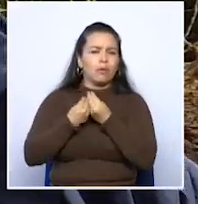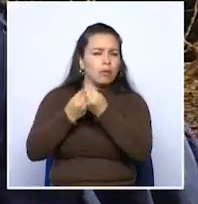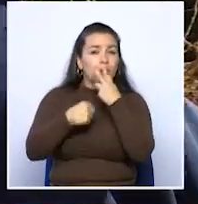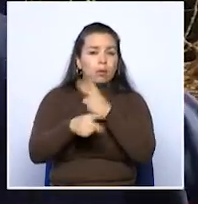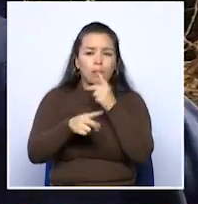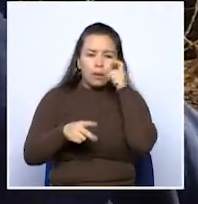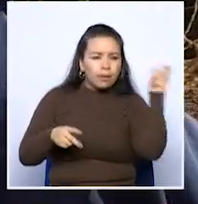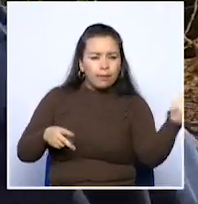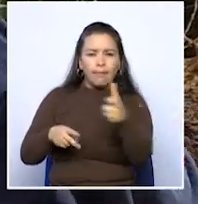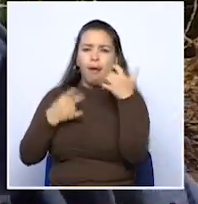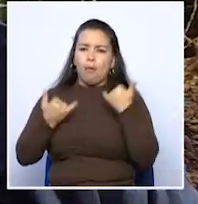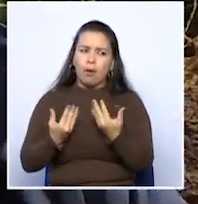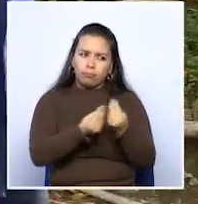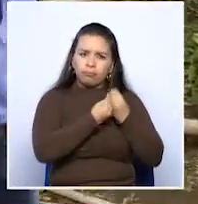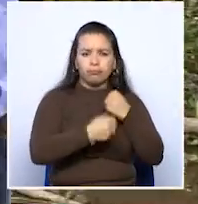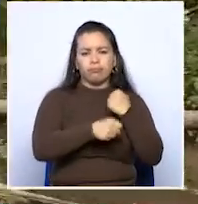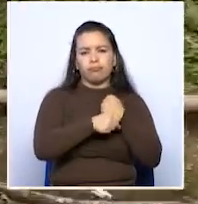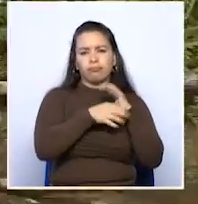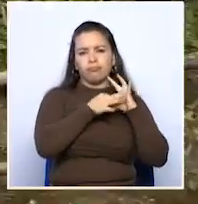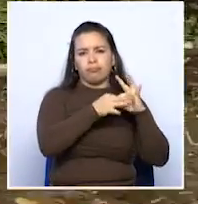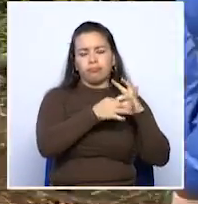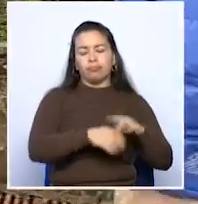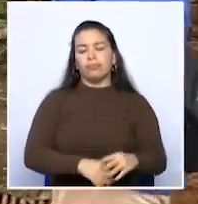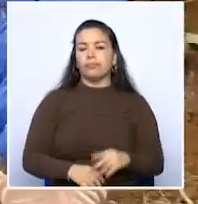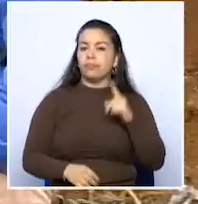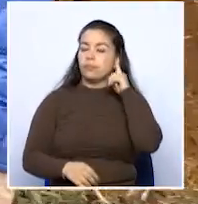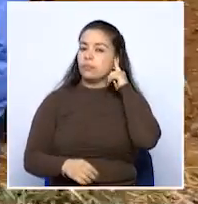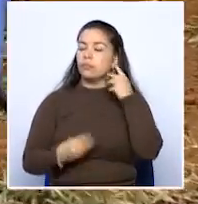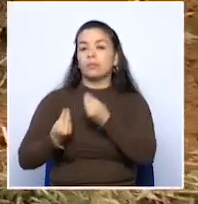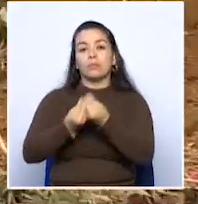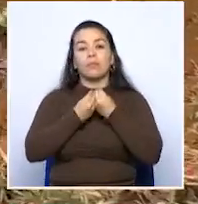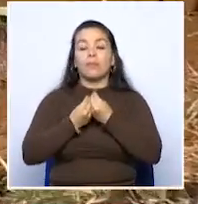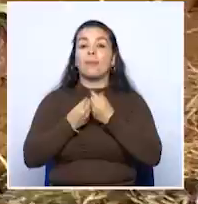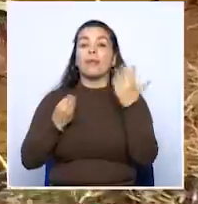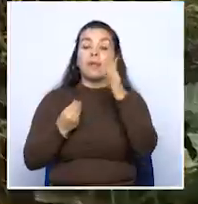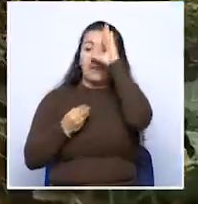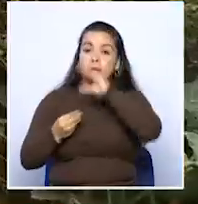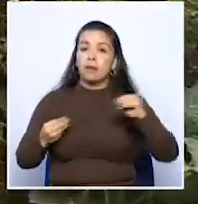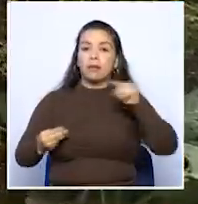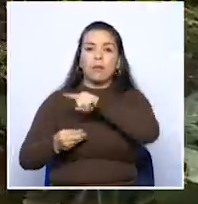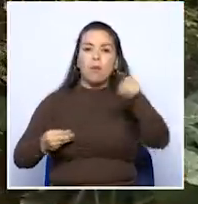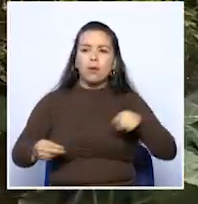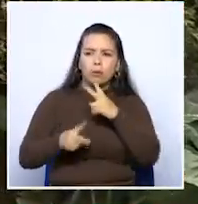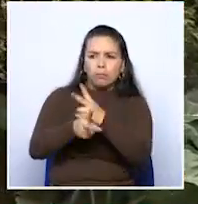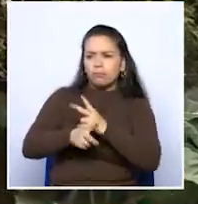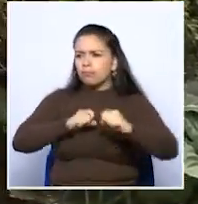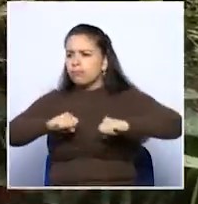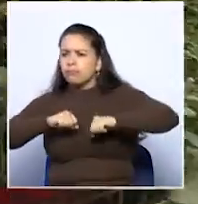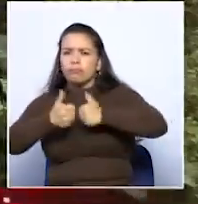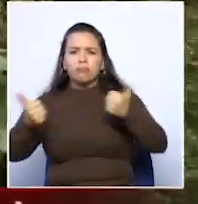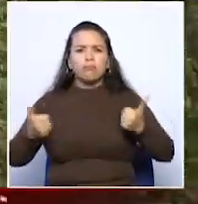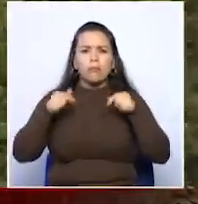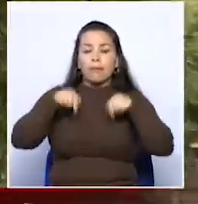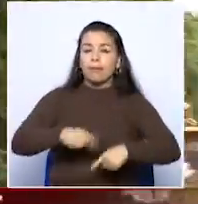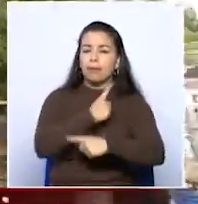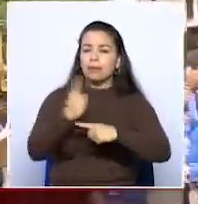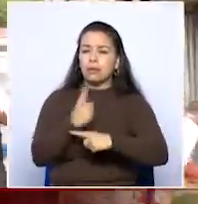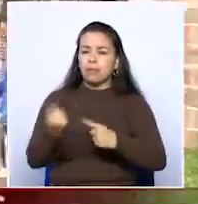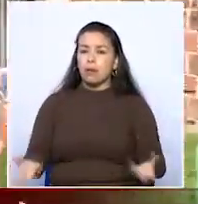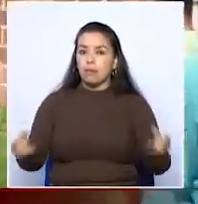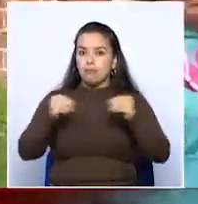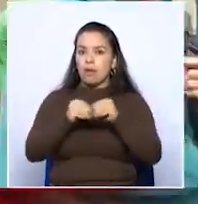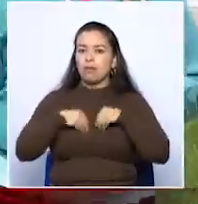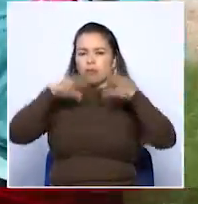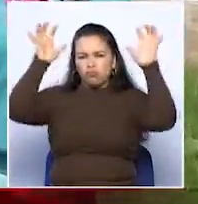que es con los que estamos trabajando siendo articulados. Los organismos de socorro en el Quindío están en alistamiento preventivo durante estas semanas de incremento de